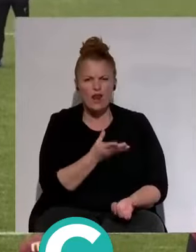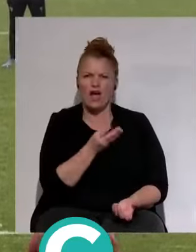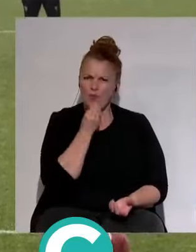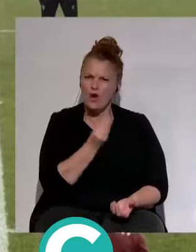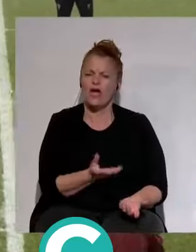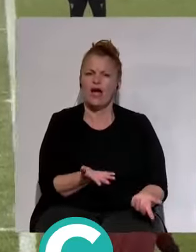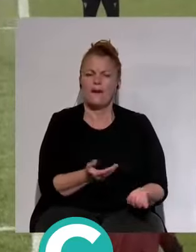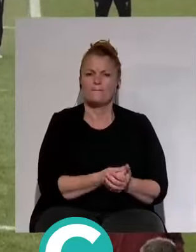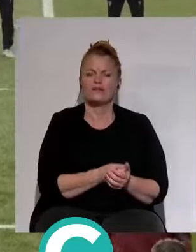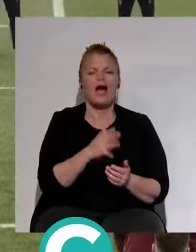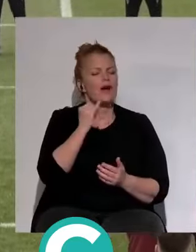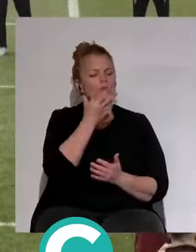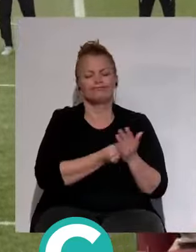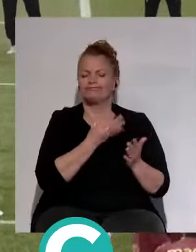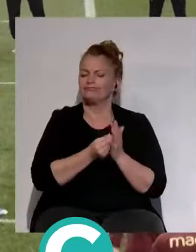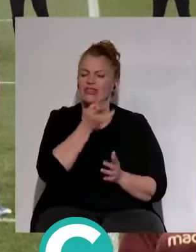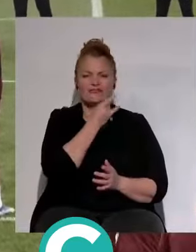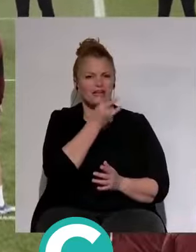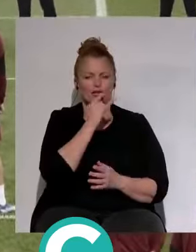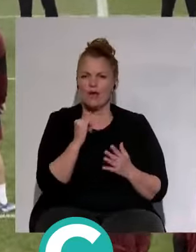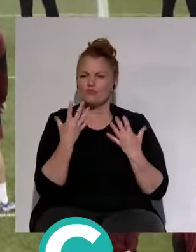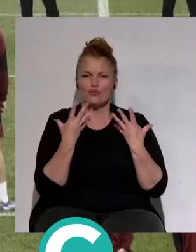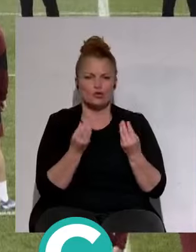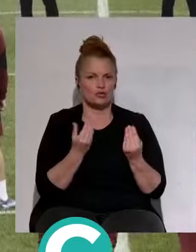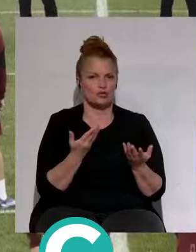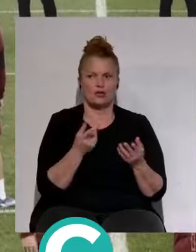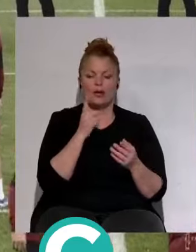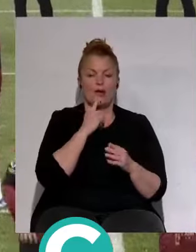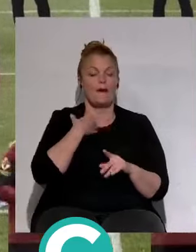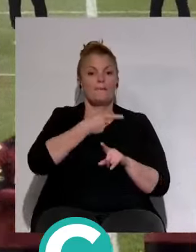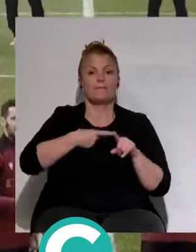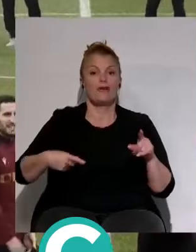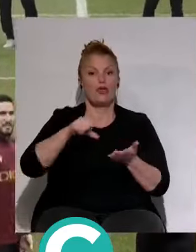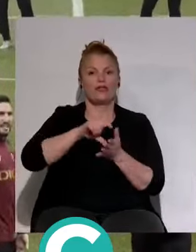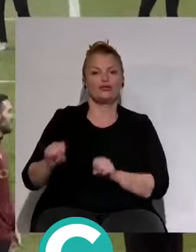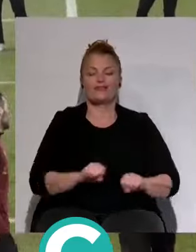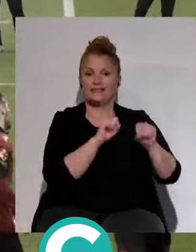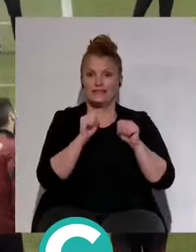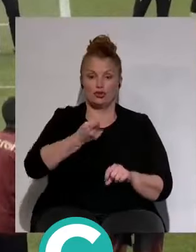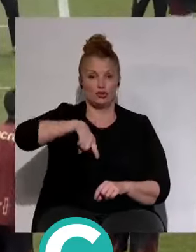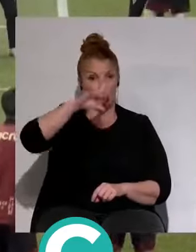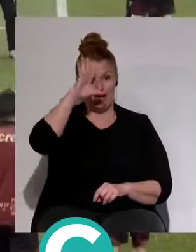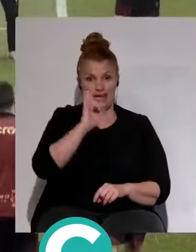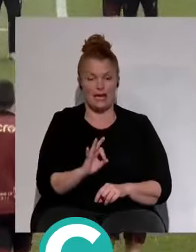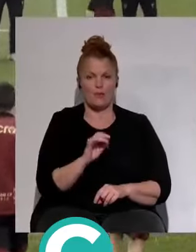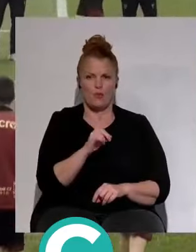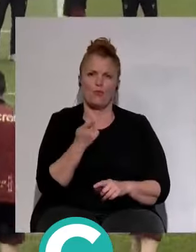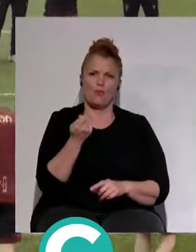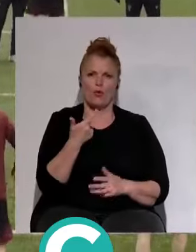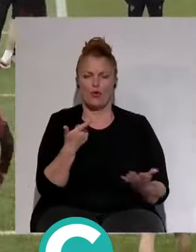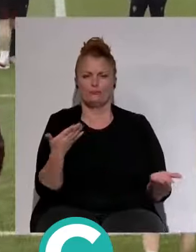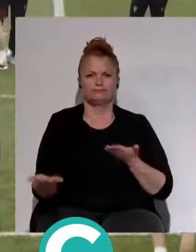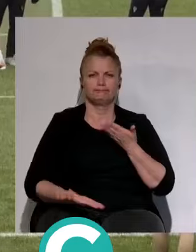defectos. Yo sobre el papel creo que, salvo el medio centro defensivo, que todos veíamos que estaba ahí un poquito